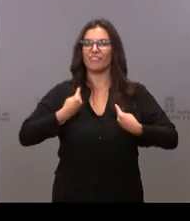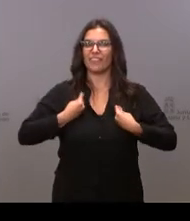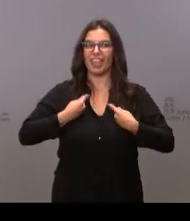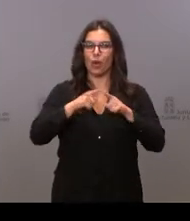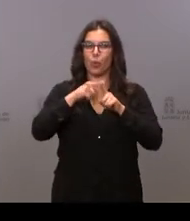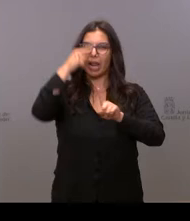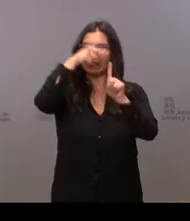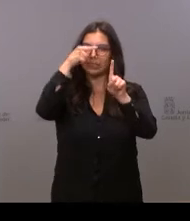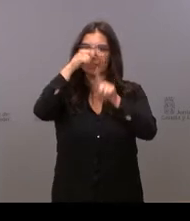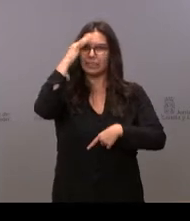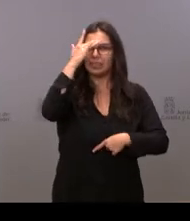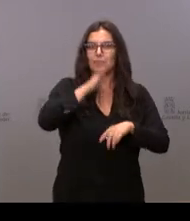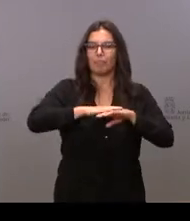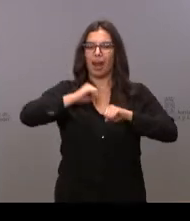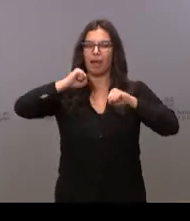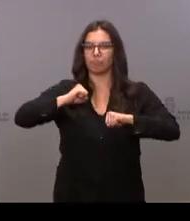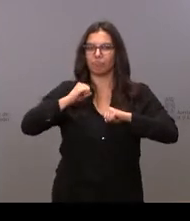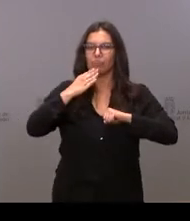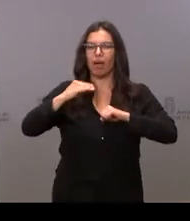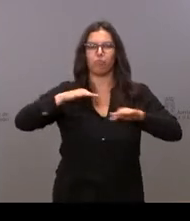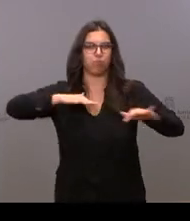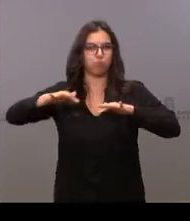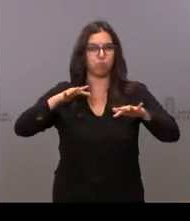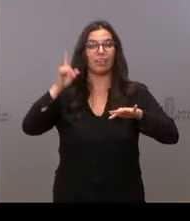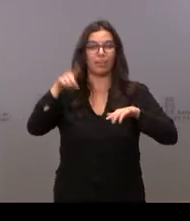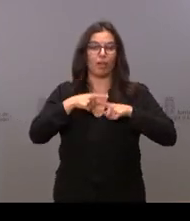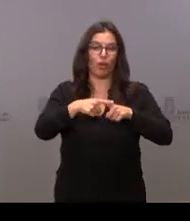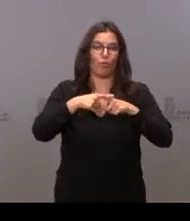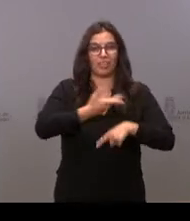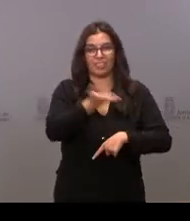envejecimiento activo y compartirlo con los demás, claro.